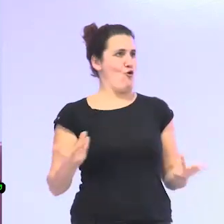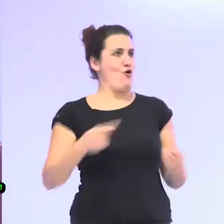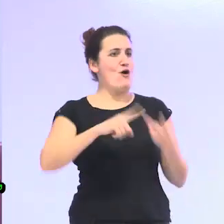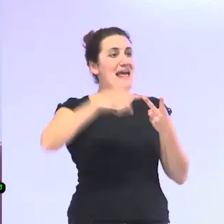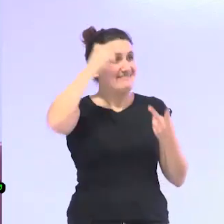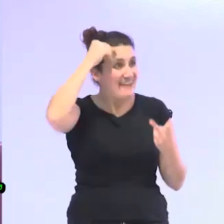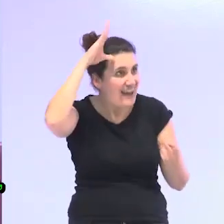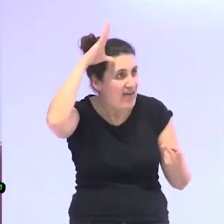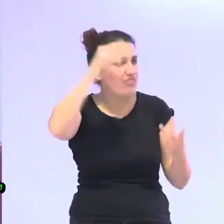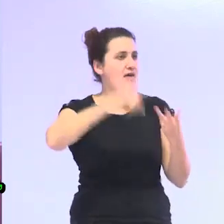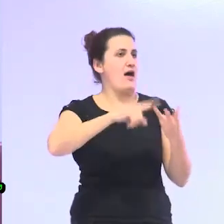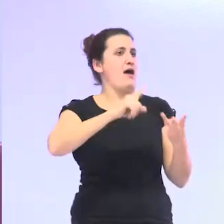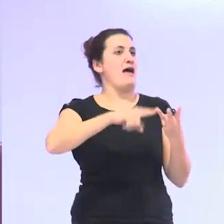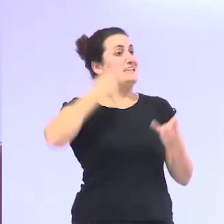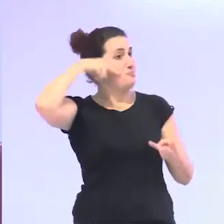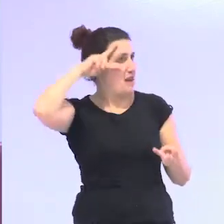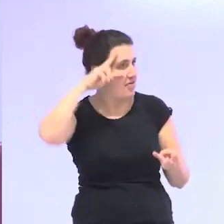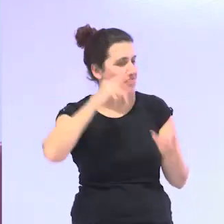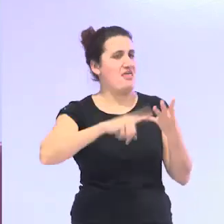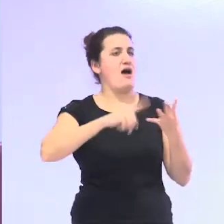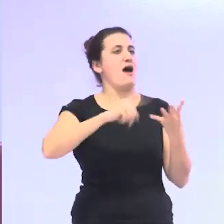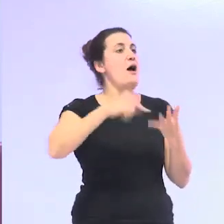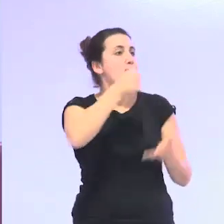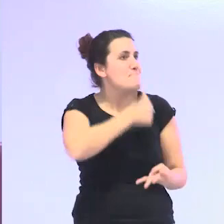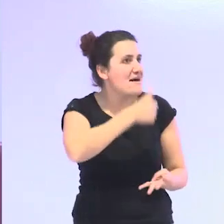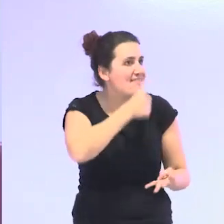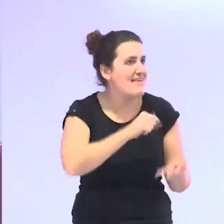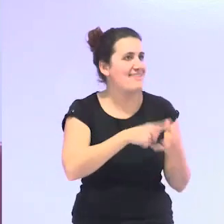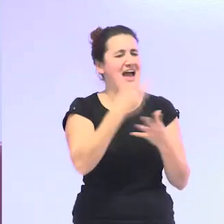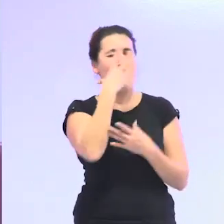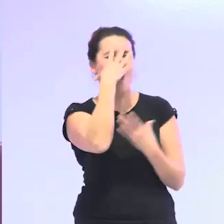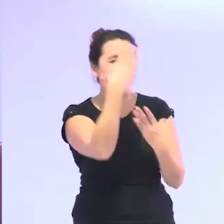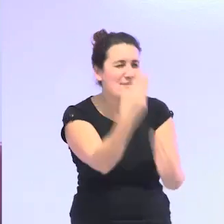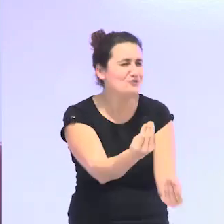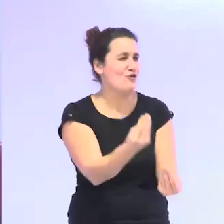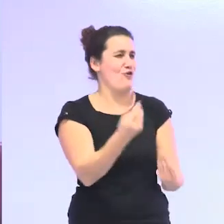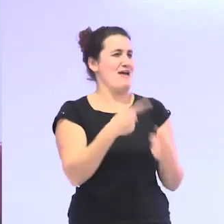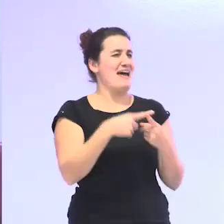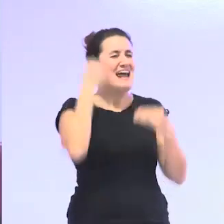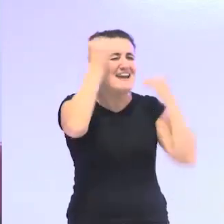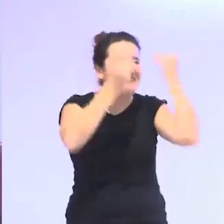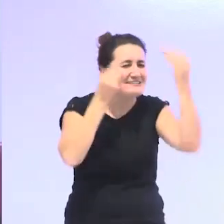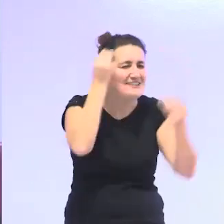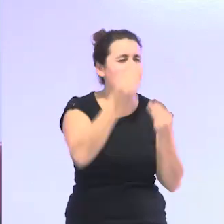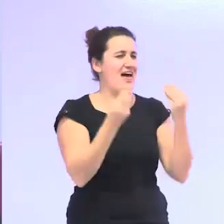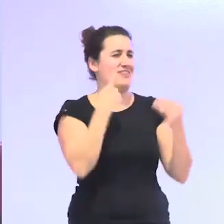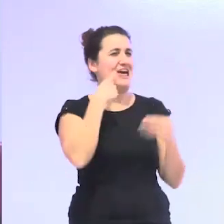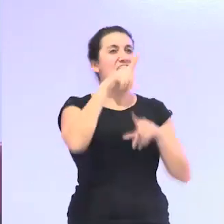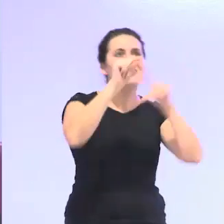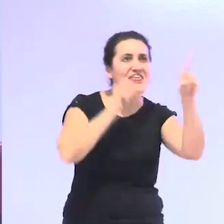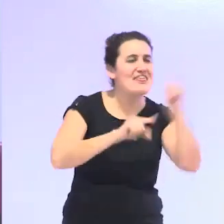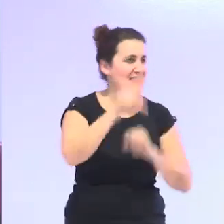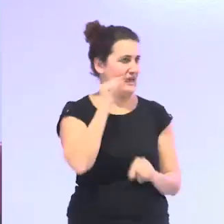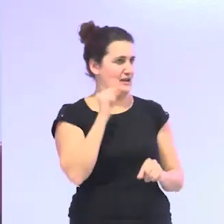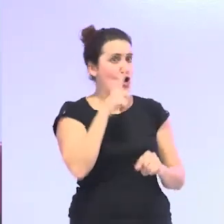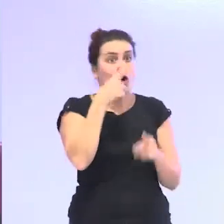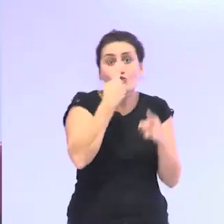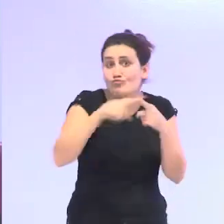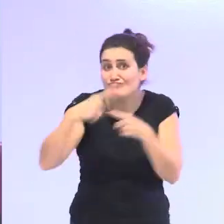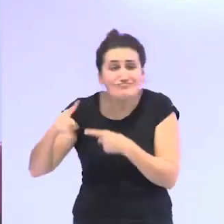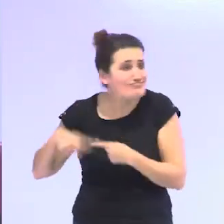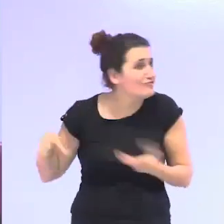inteligencia mayor experiencia mayor paciencia comprensión reflexividad toma de decisiones todo ese tipo de cosas